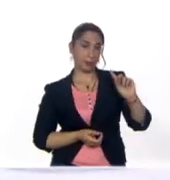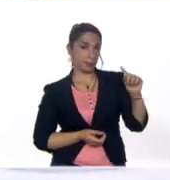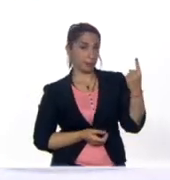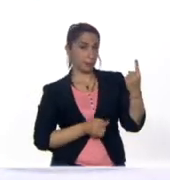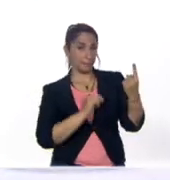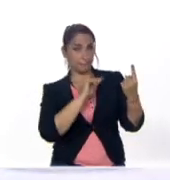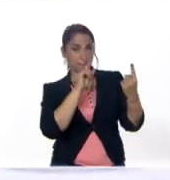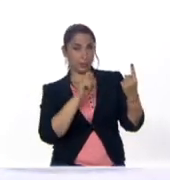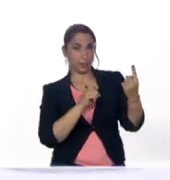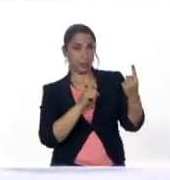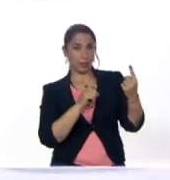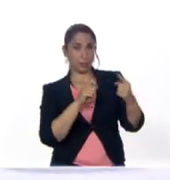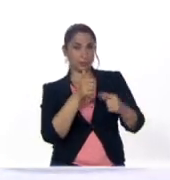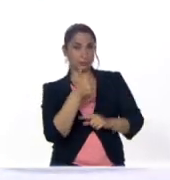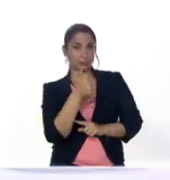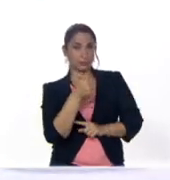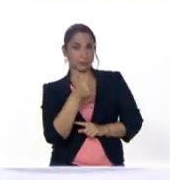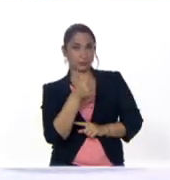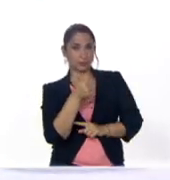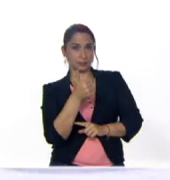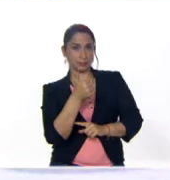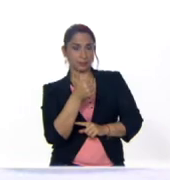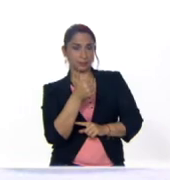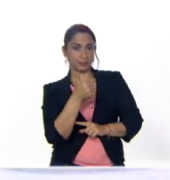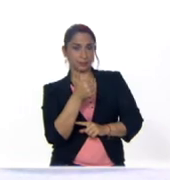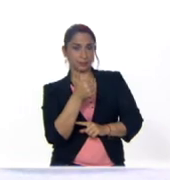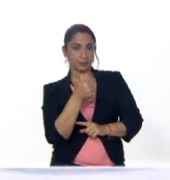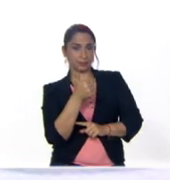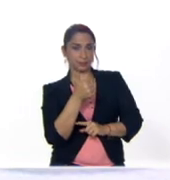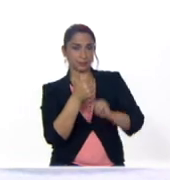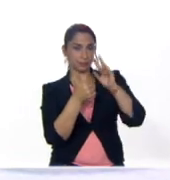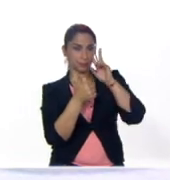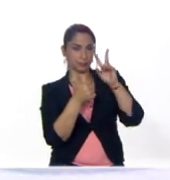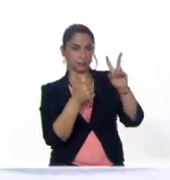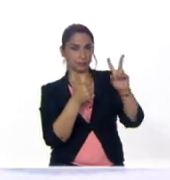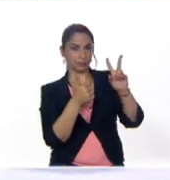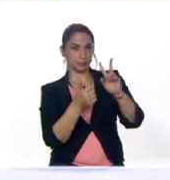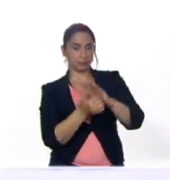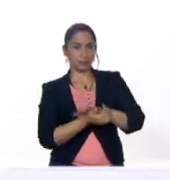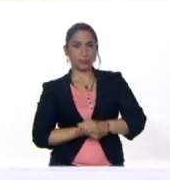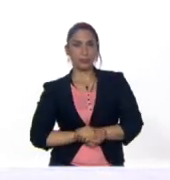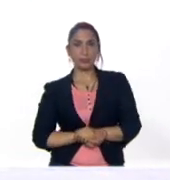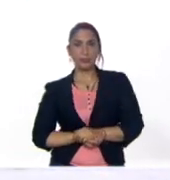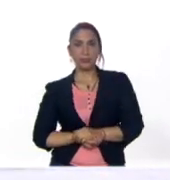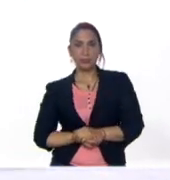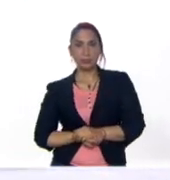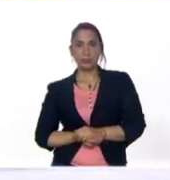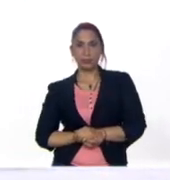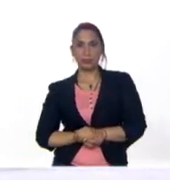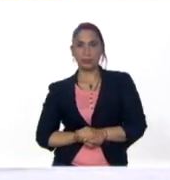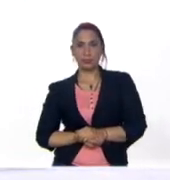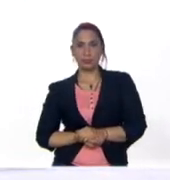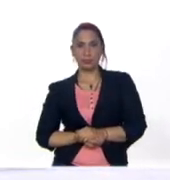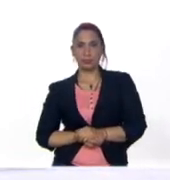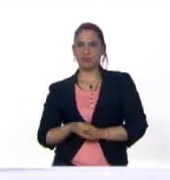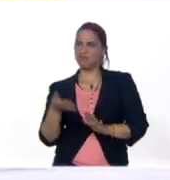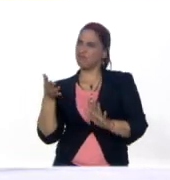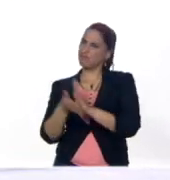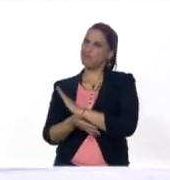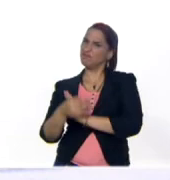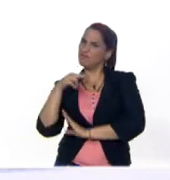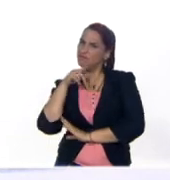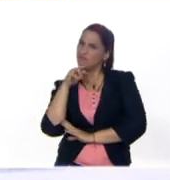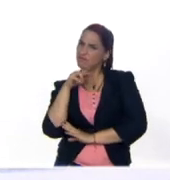con el dedo pulgar vamos a ver ¿quién? ¿de quién se habló en el cuento? vamos a ver